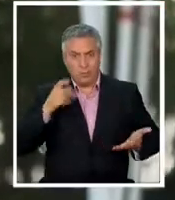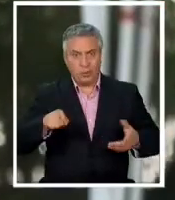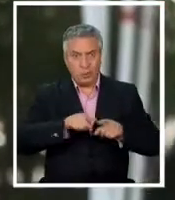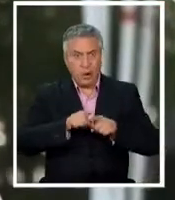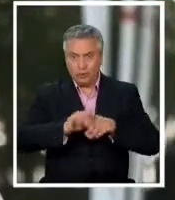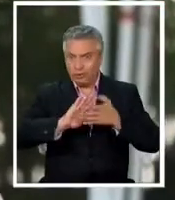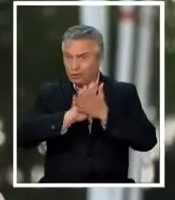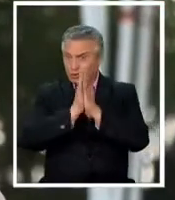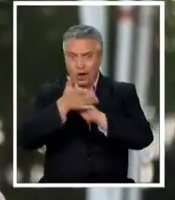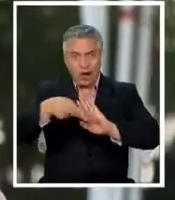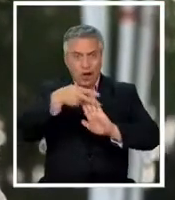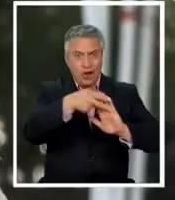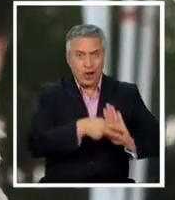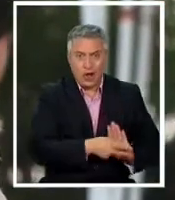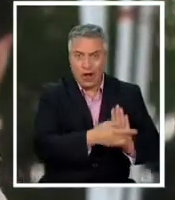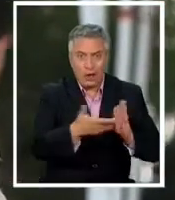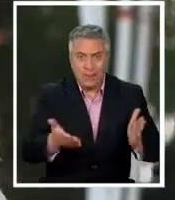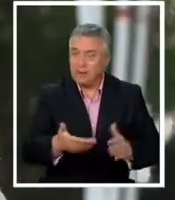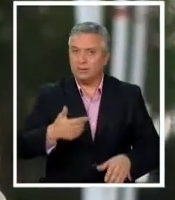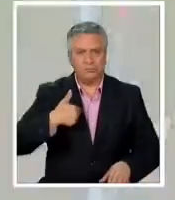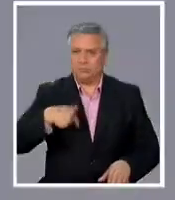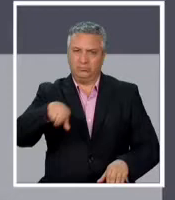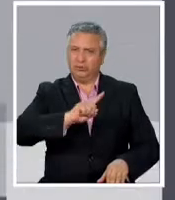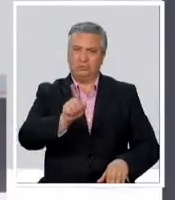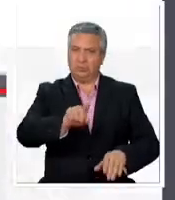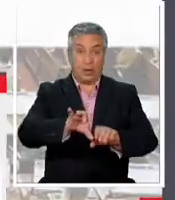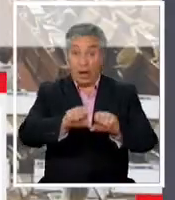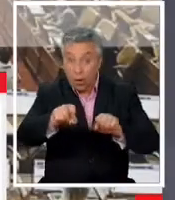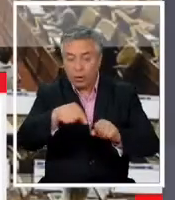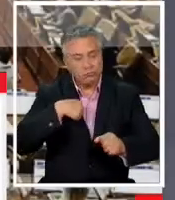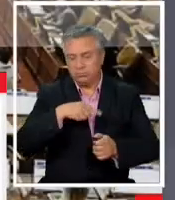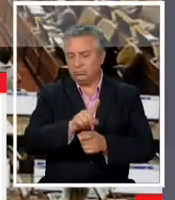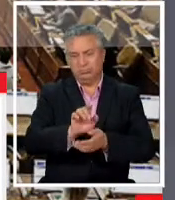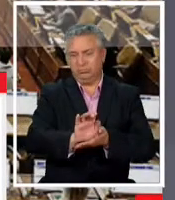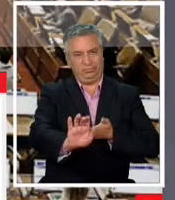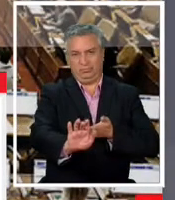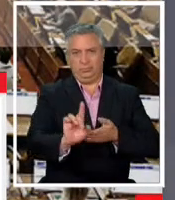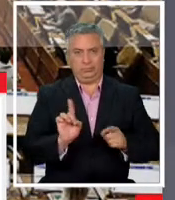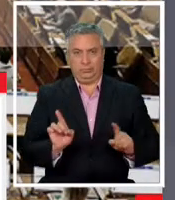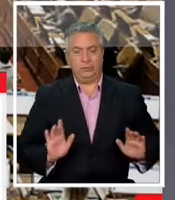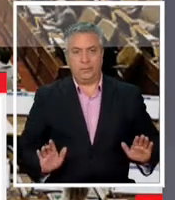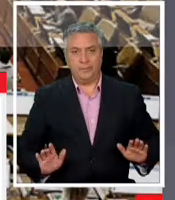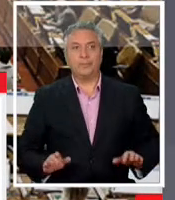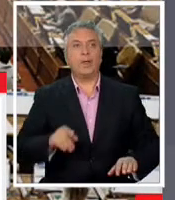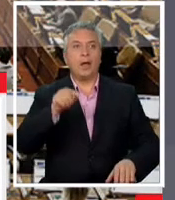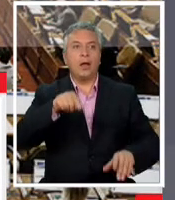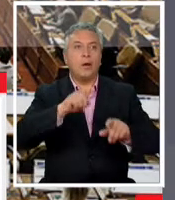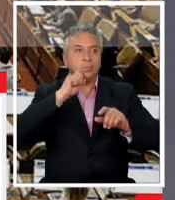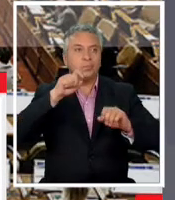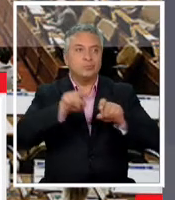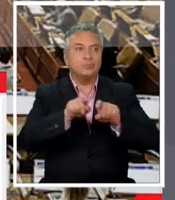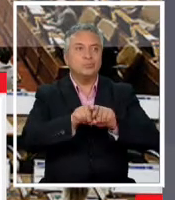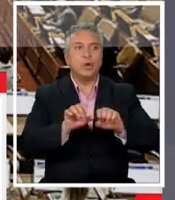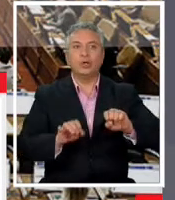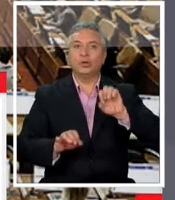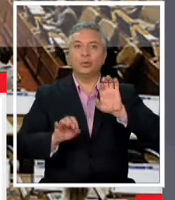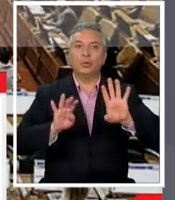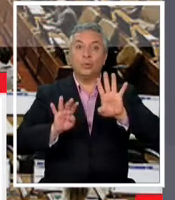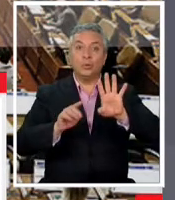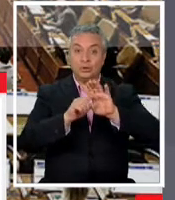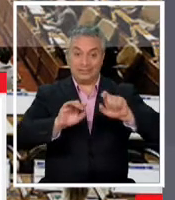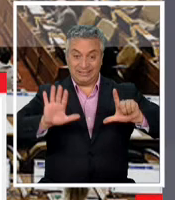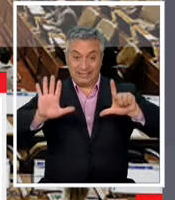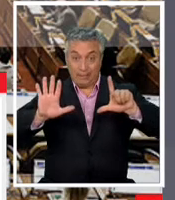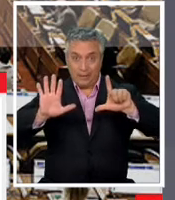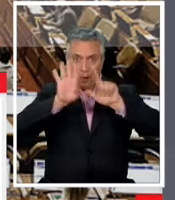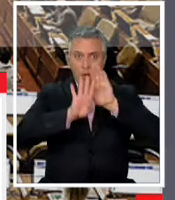para todas las normas y por tanto al menos nosotros vamos a rechazar ese cuórum. Las opciones que hoy se barajan es un cuórum de cuatro séptimos es decir 89